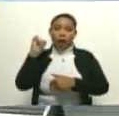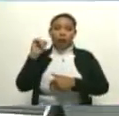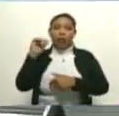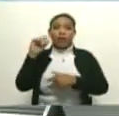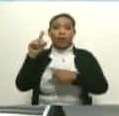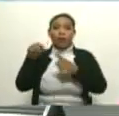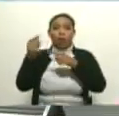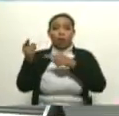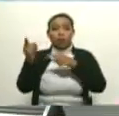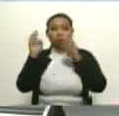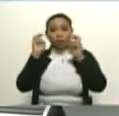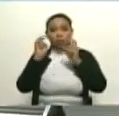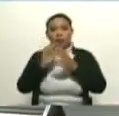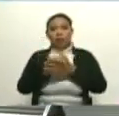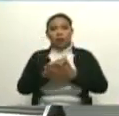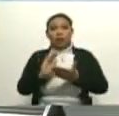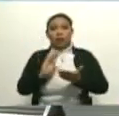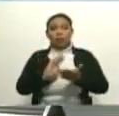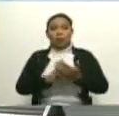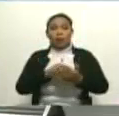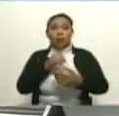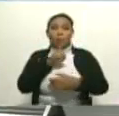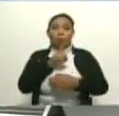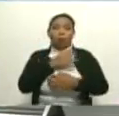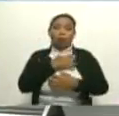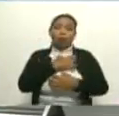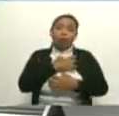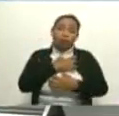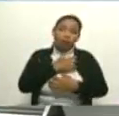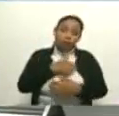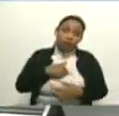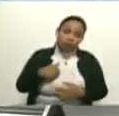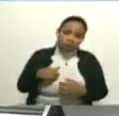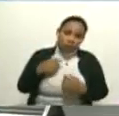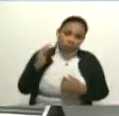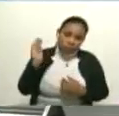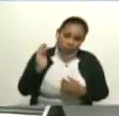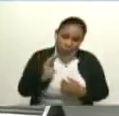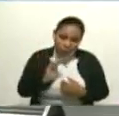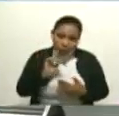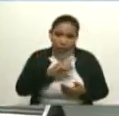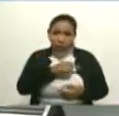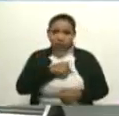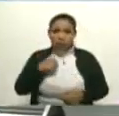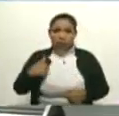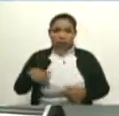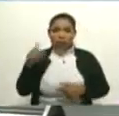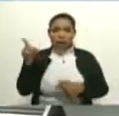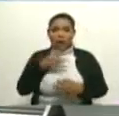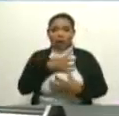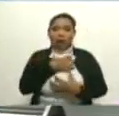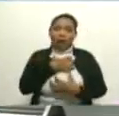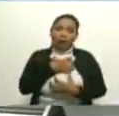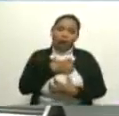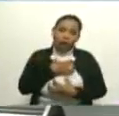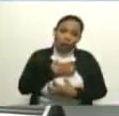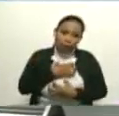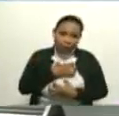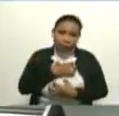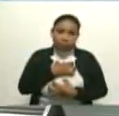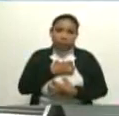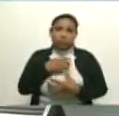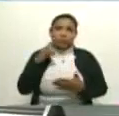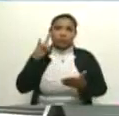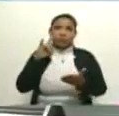Ajá. Sí. Se nos puso malito, malito en la China. Cuando veníamos regresando de la China, aterrizamos en Frankfurt.